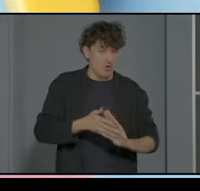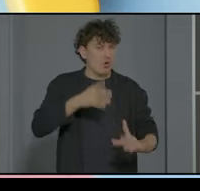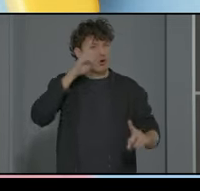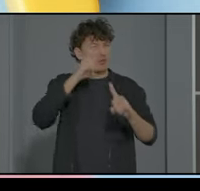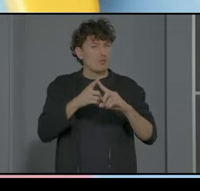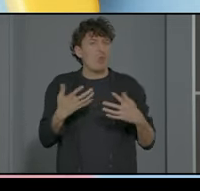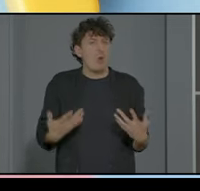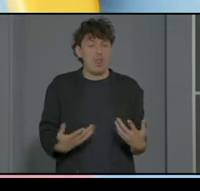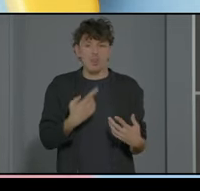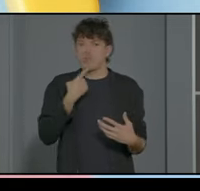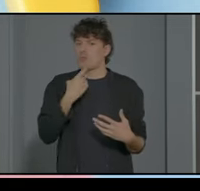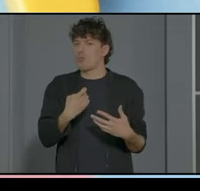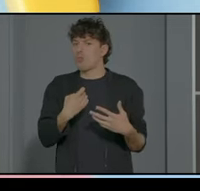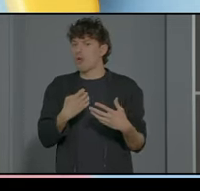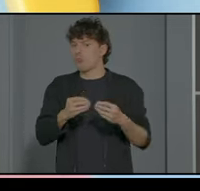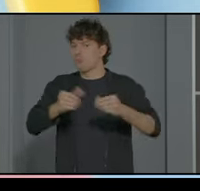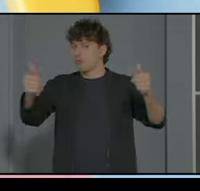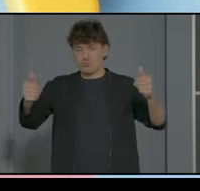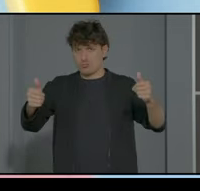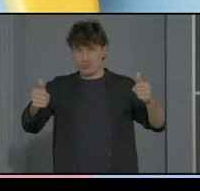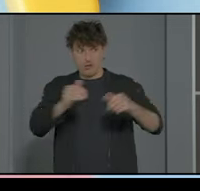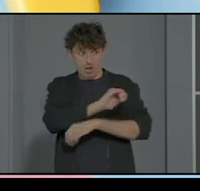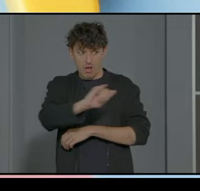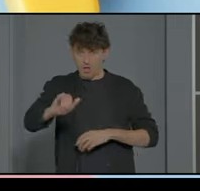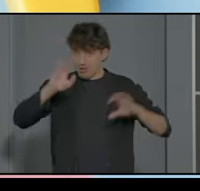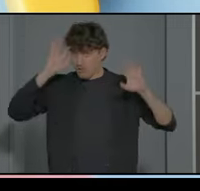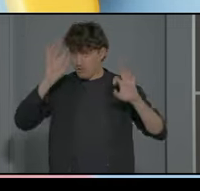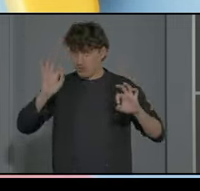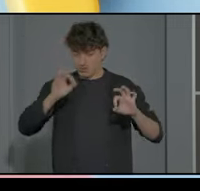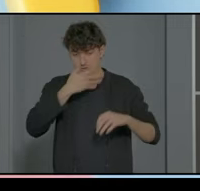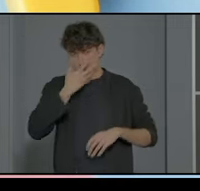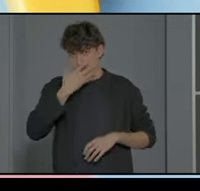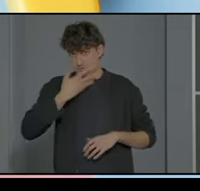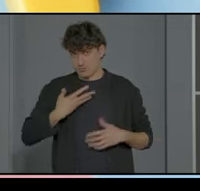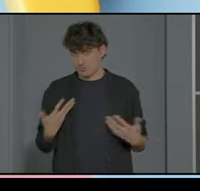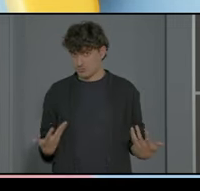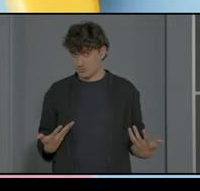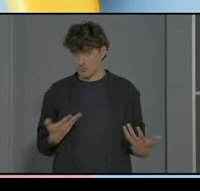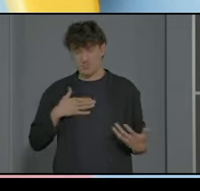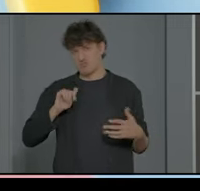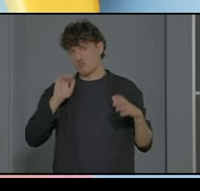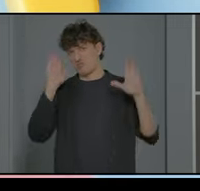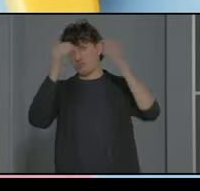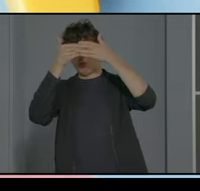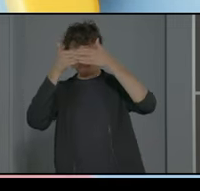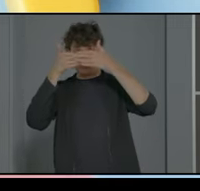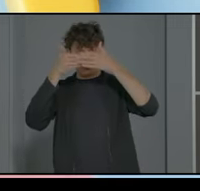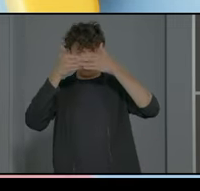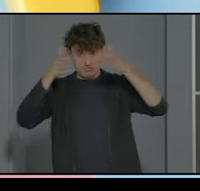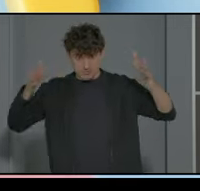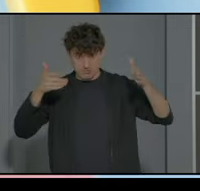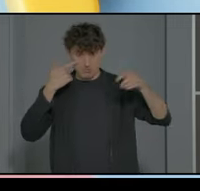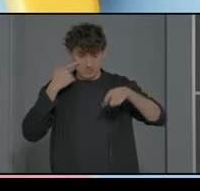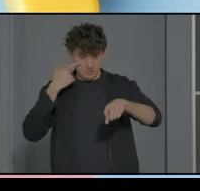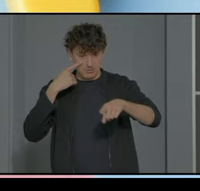esas dificultades que tienen porque las tienen y es obvio nosotros las conocemos y tenemos que partir de ahí pues si no sería ponernos una venda en los ojos sino de tratar de ok son diferentes